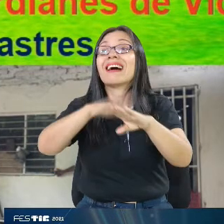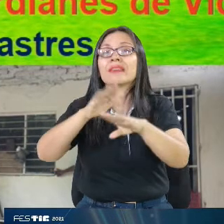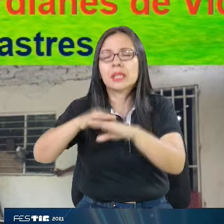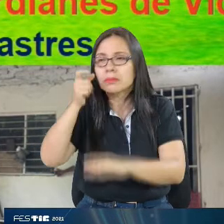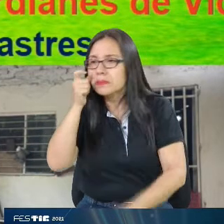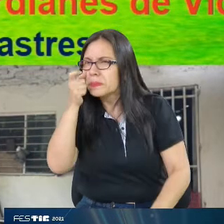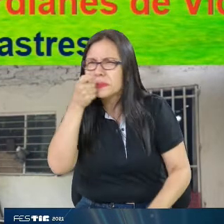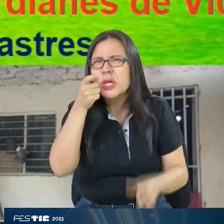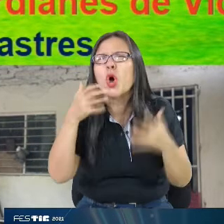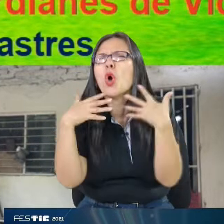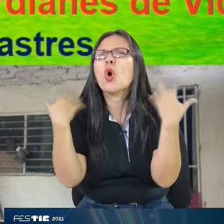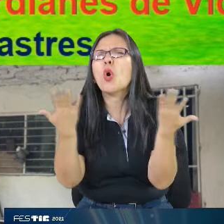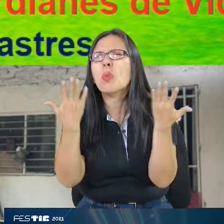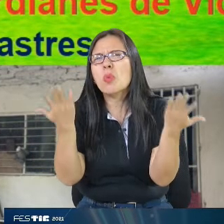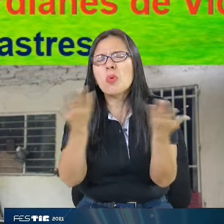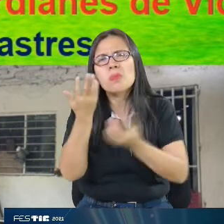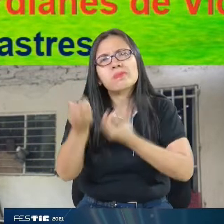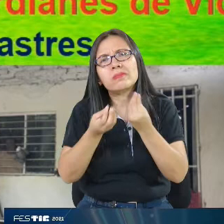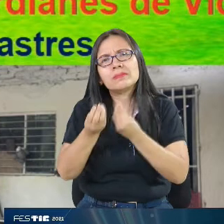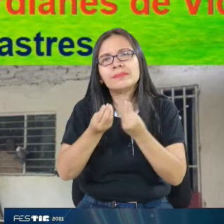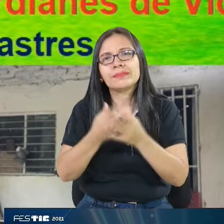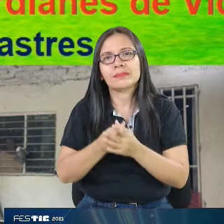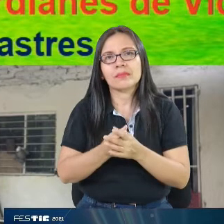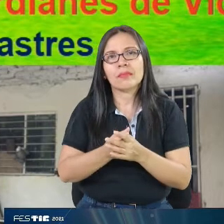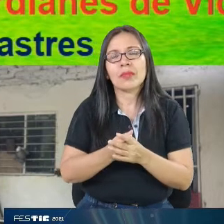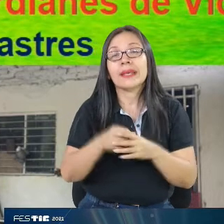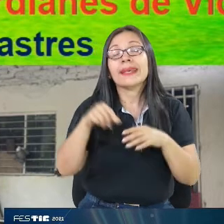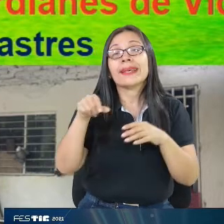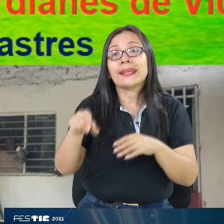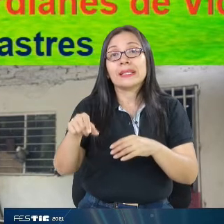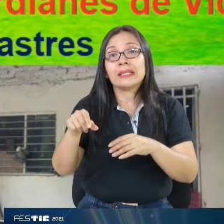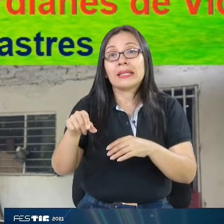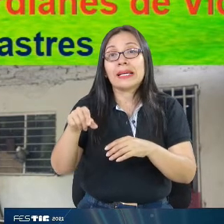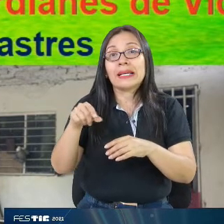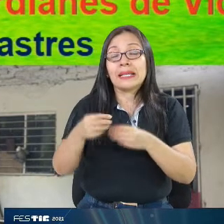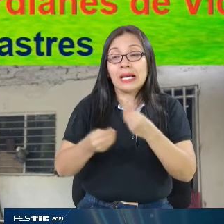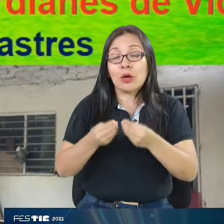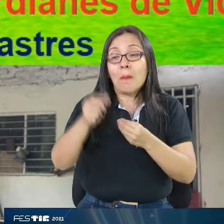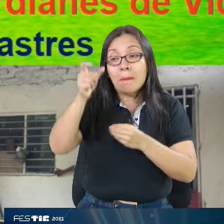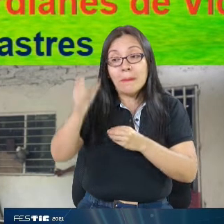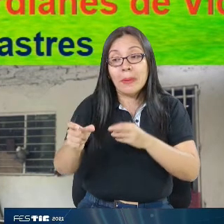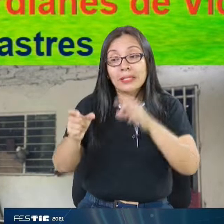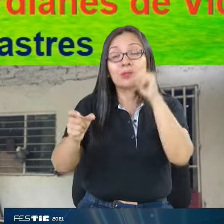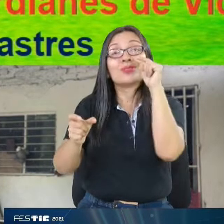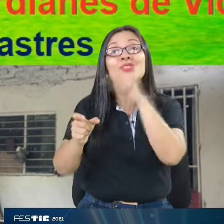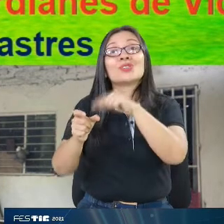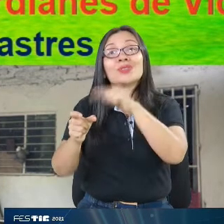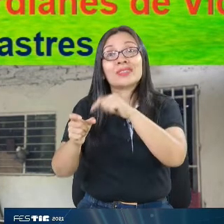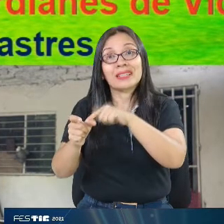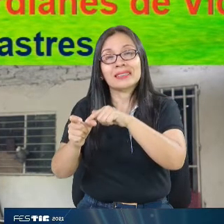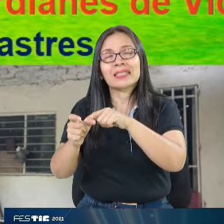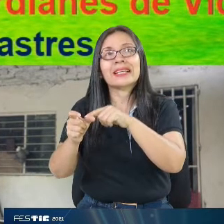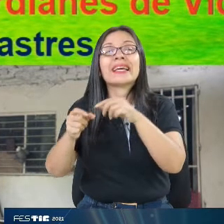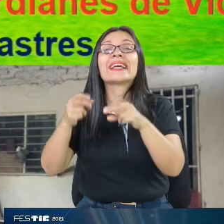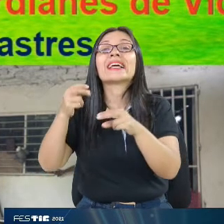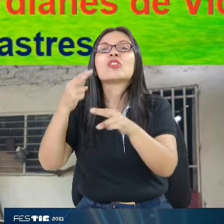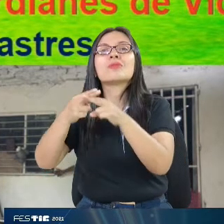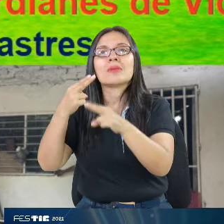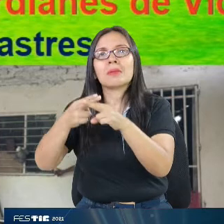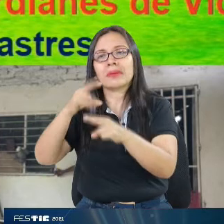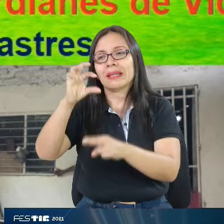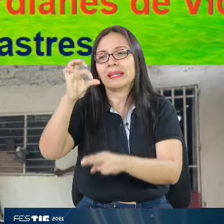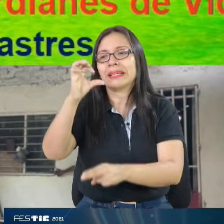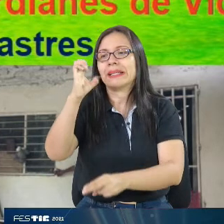¿Cómo logramos eso? Lo logramos a través de la construcción de sensores humanos. Y esto es capacitarlos,